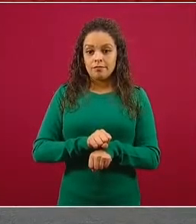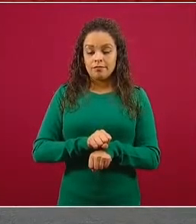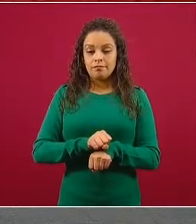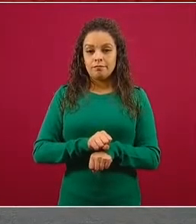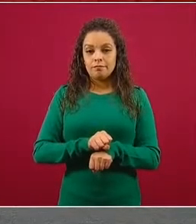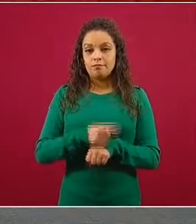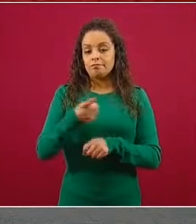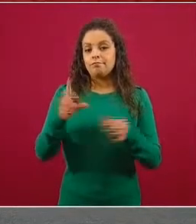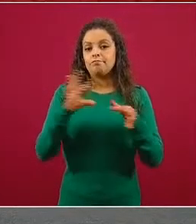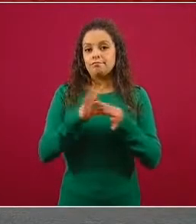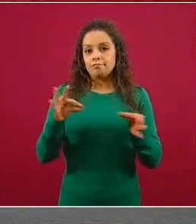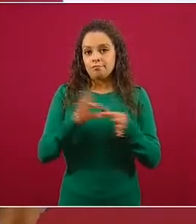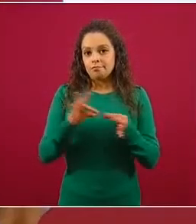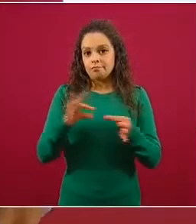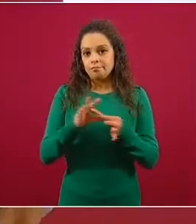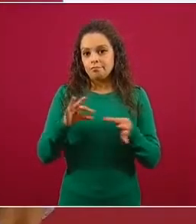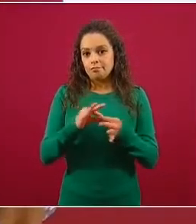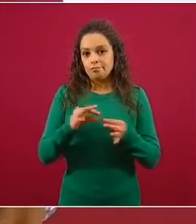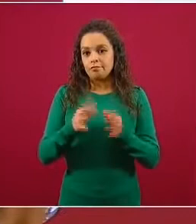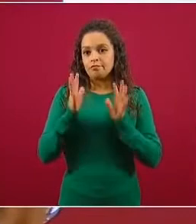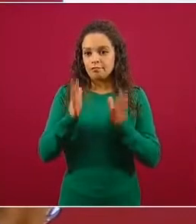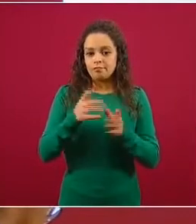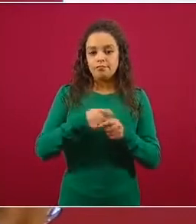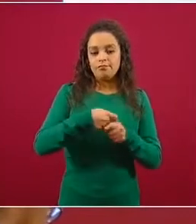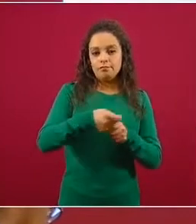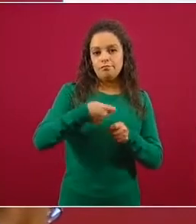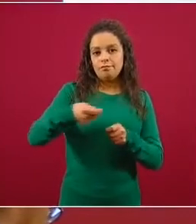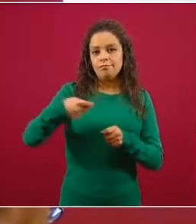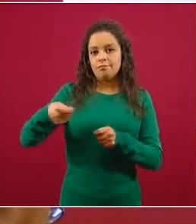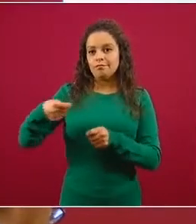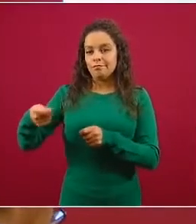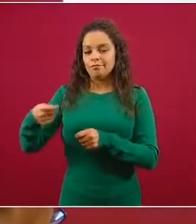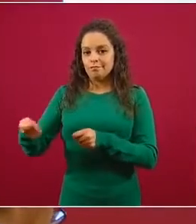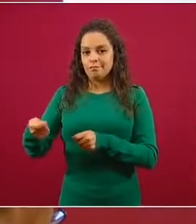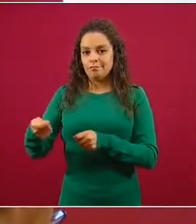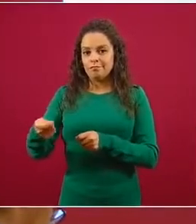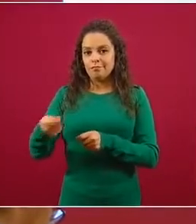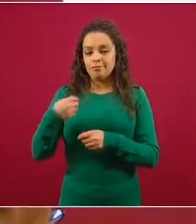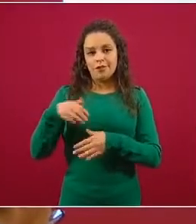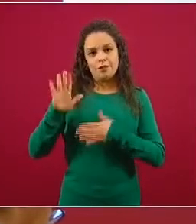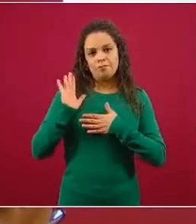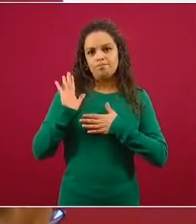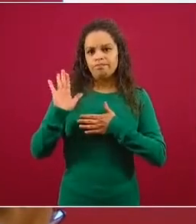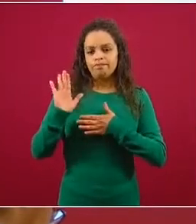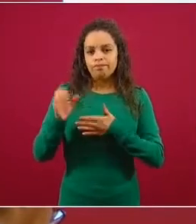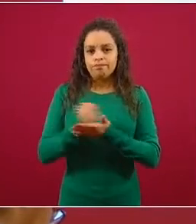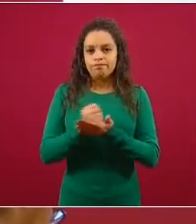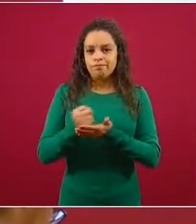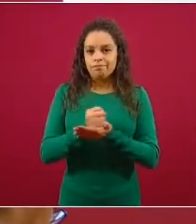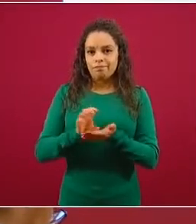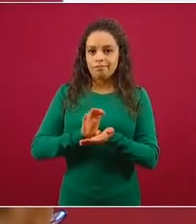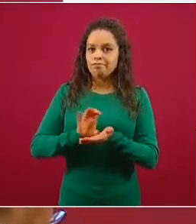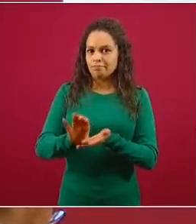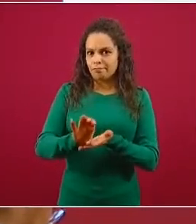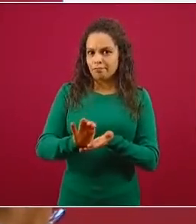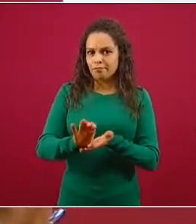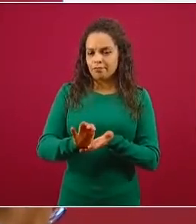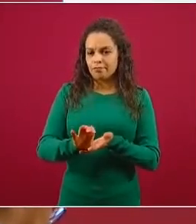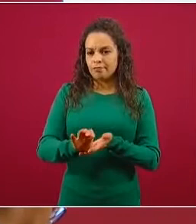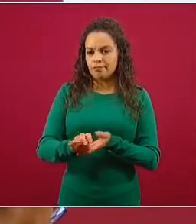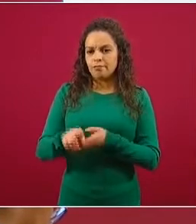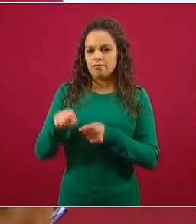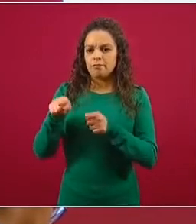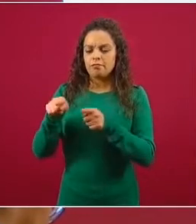con la entrega de estos créditos solidarios a la palabra, créditos que se le están entregando a empresarios que fueron muy